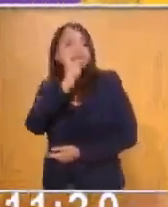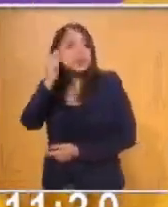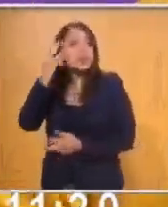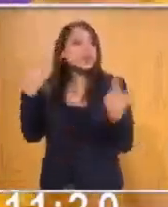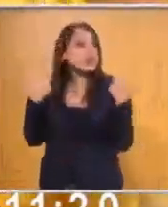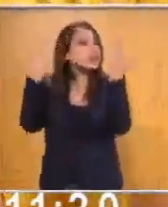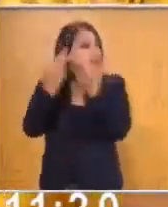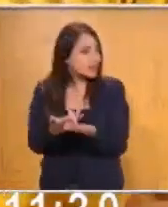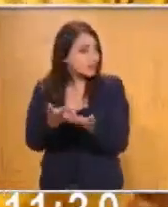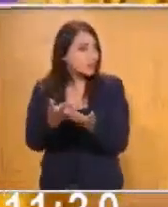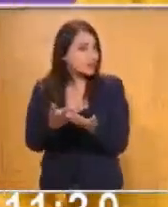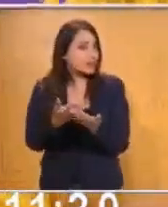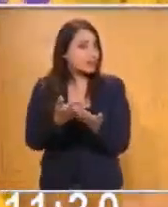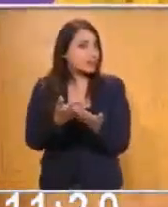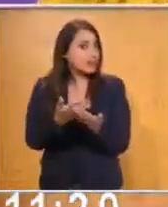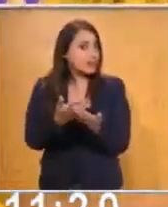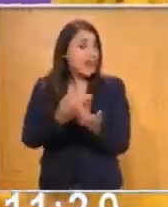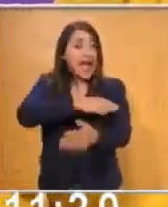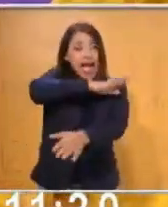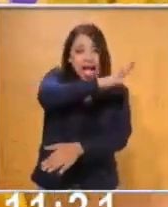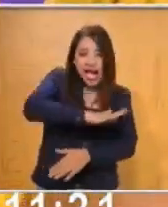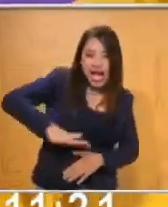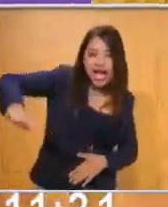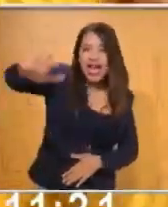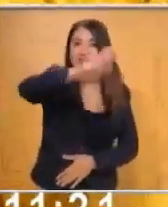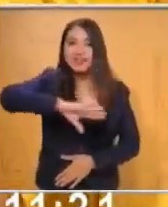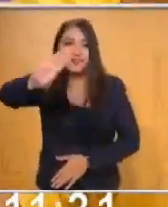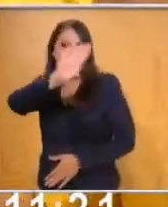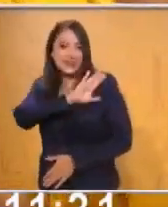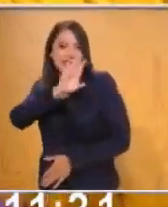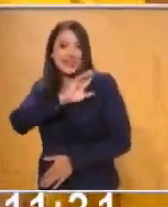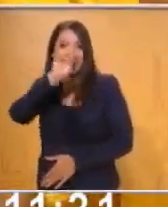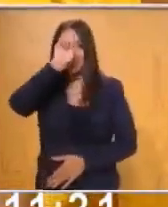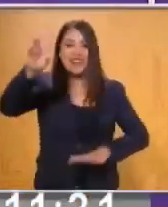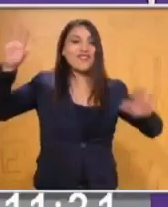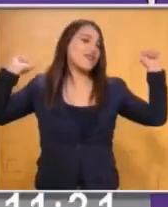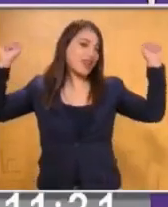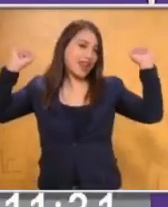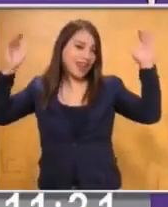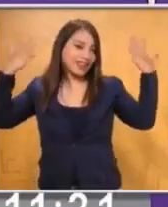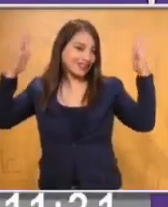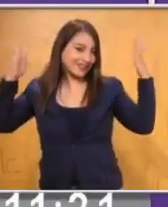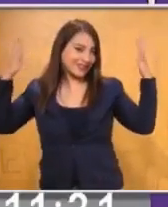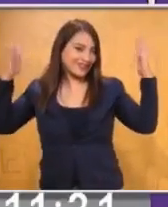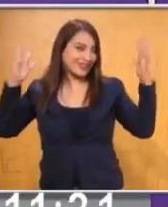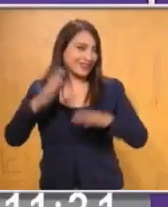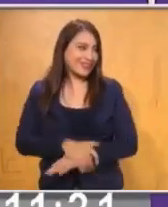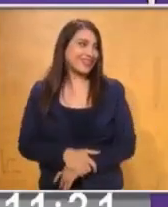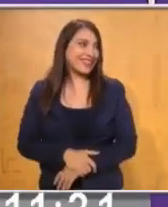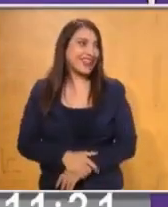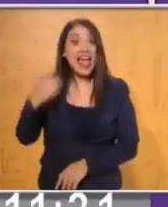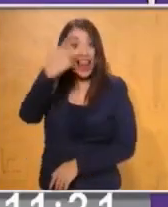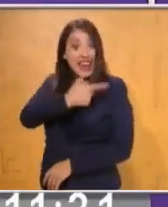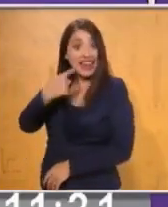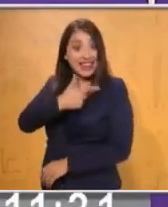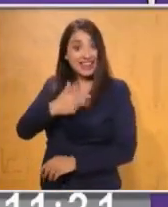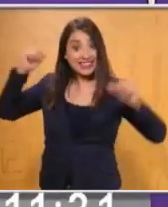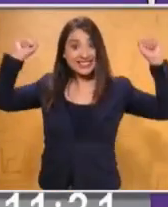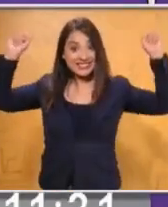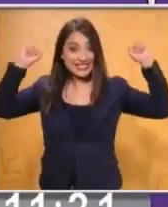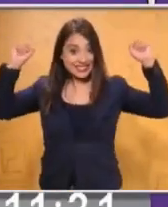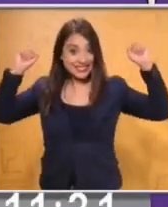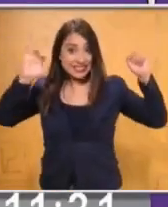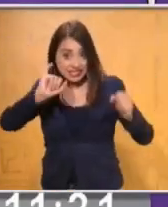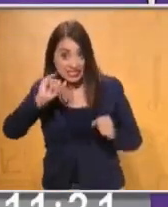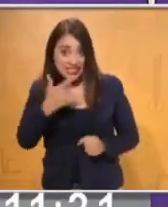Niños, papás y maestros. A todos los quiero y respeto. ¡Buda! ¿Les gustó la porra? Claro que sí.